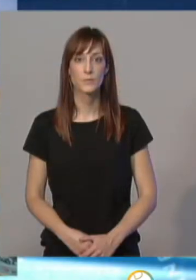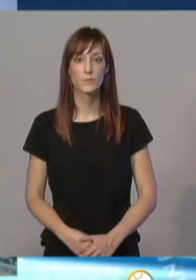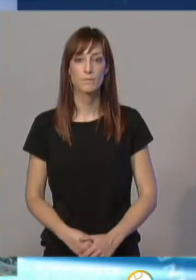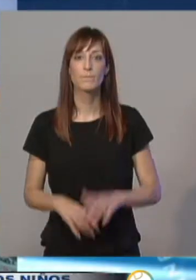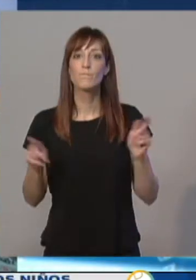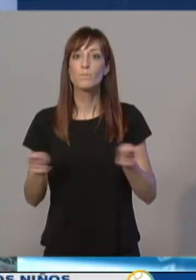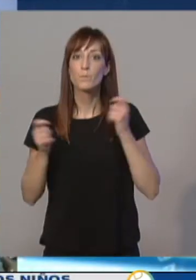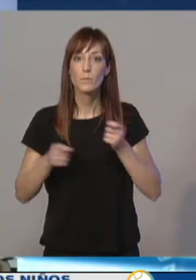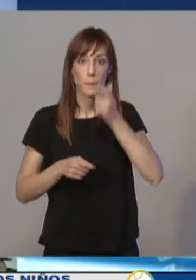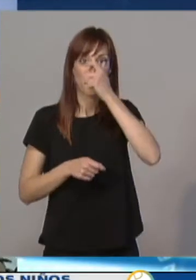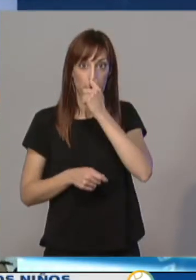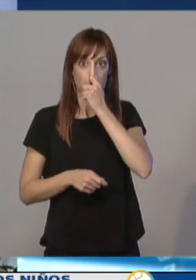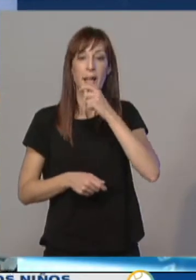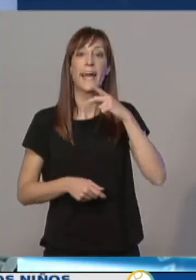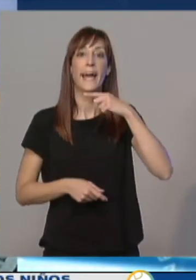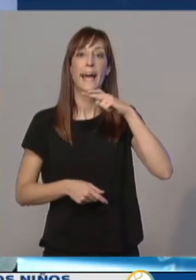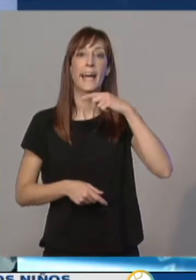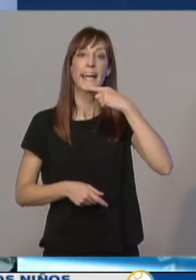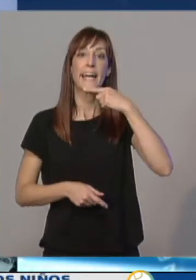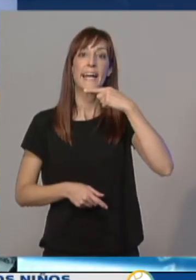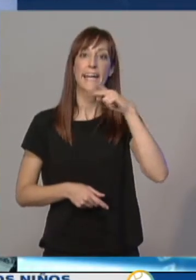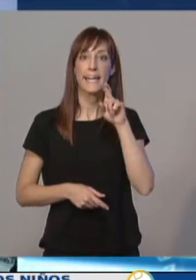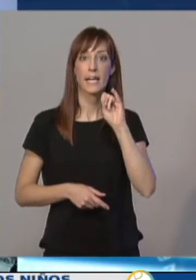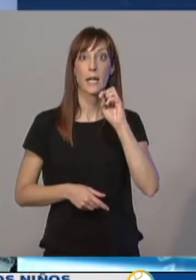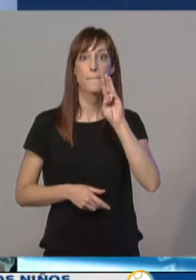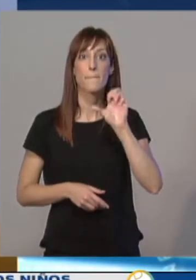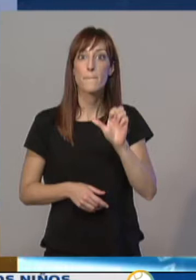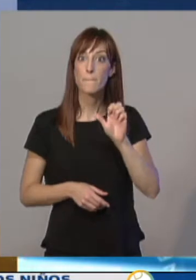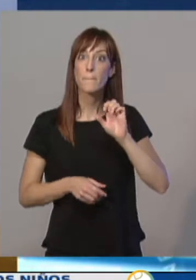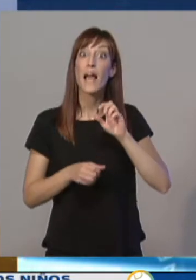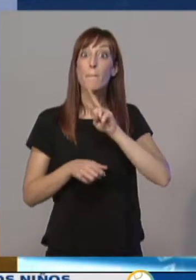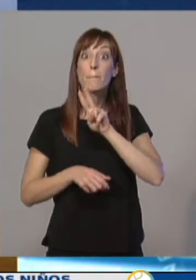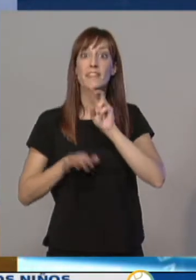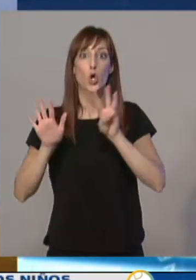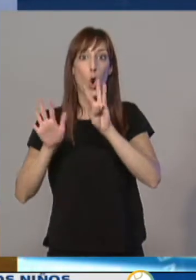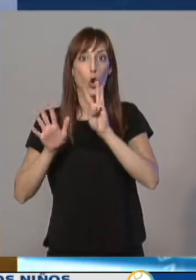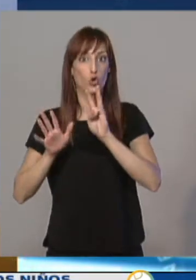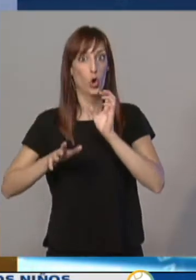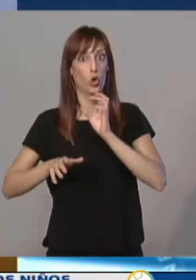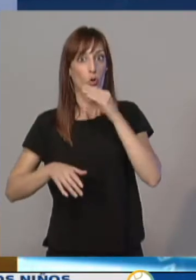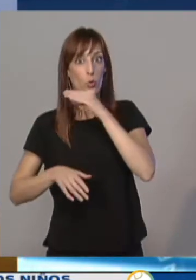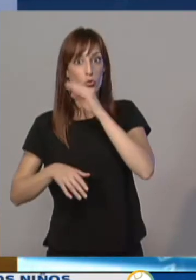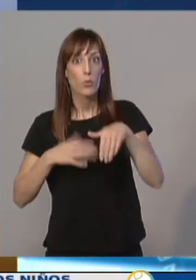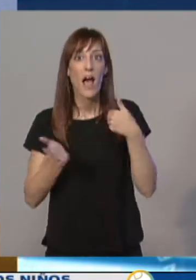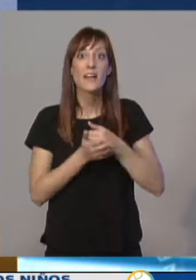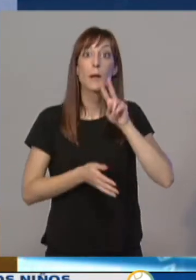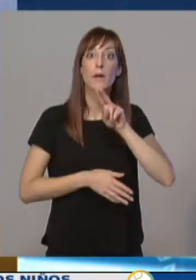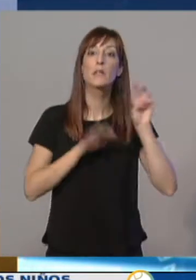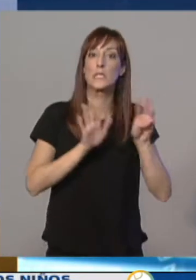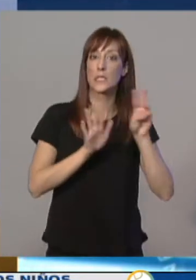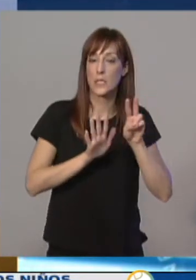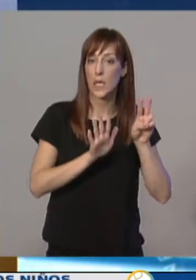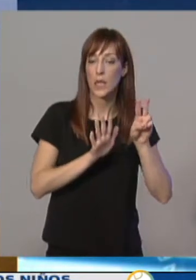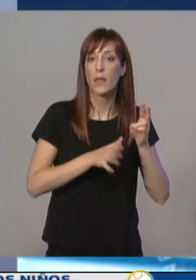La campaña de vacunación contra la gripe comienza este lunes 28 de octubre y se prolongará hasta el 27 de diciembre. Salud